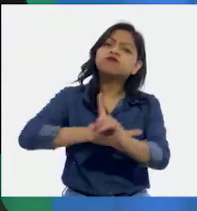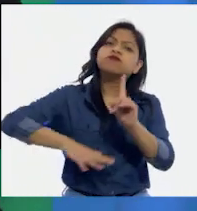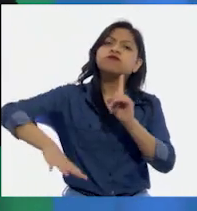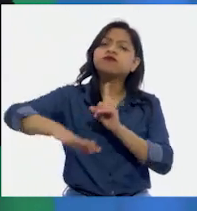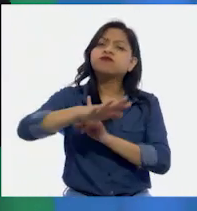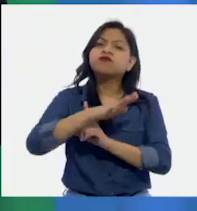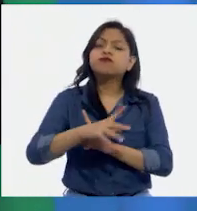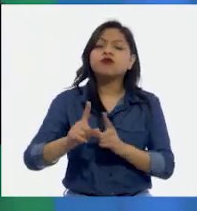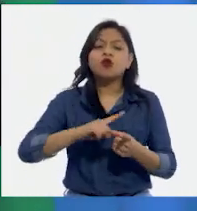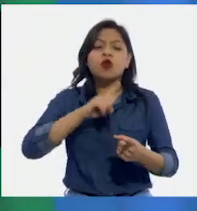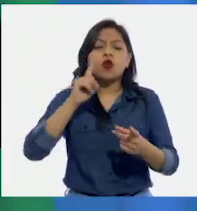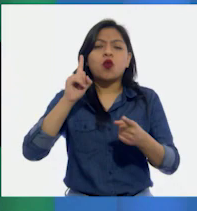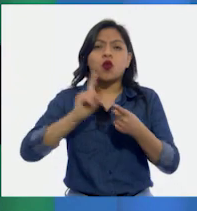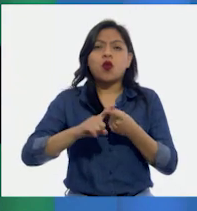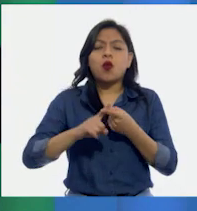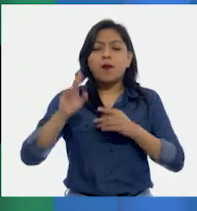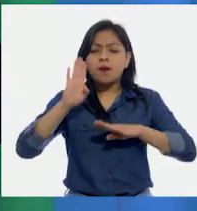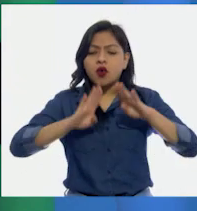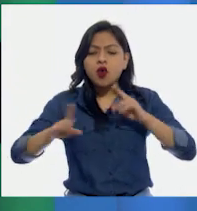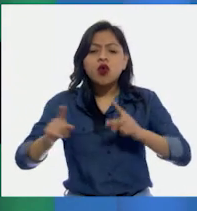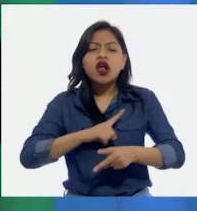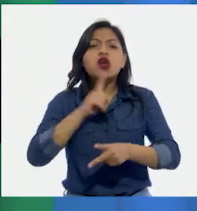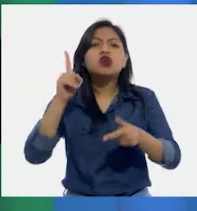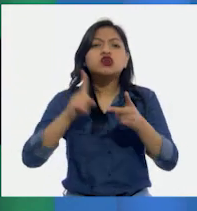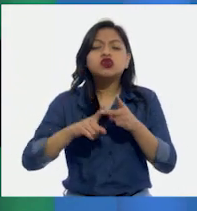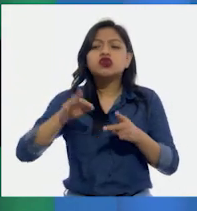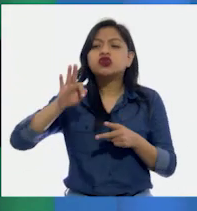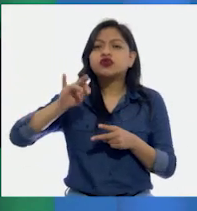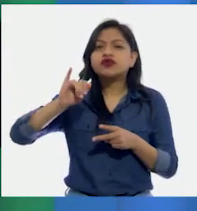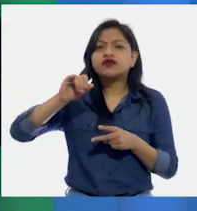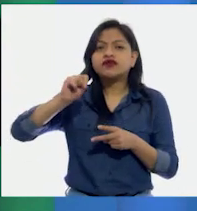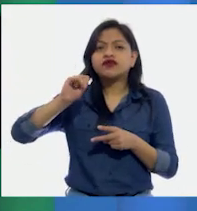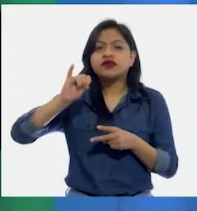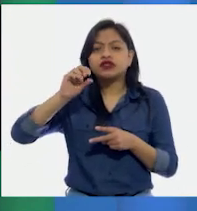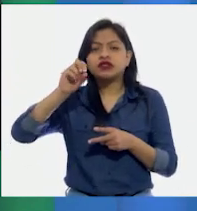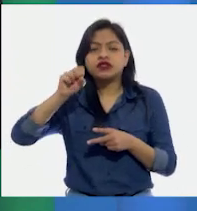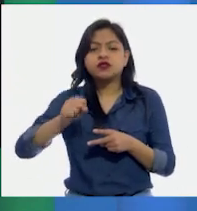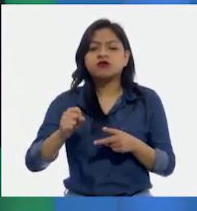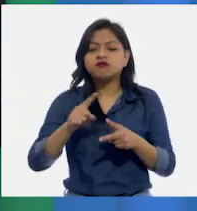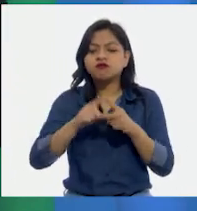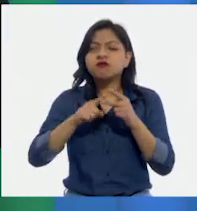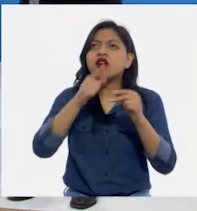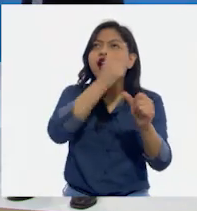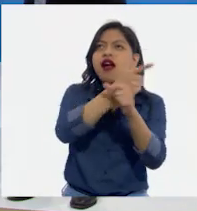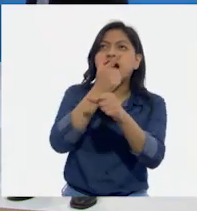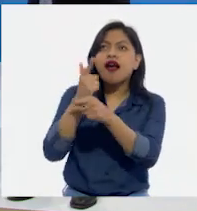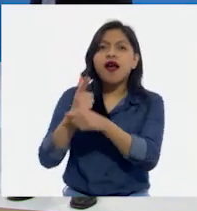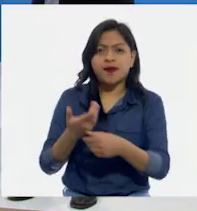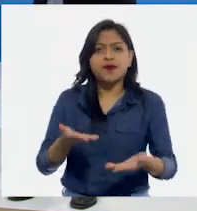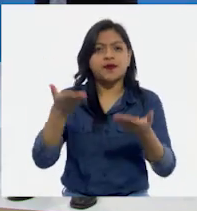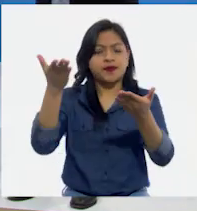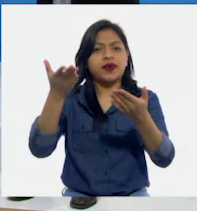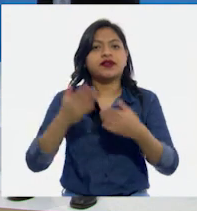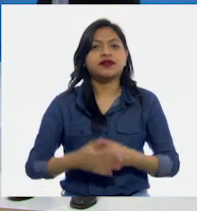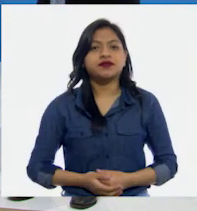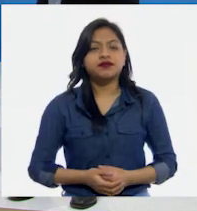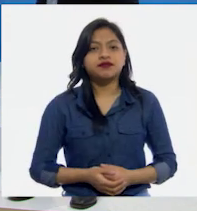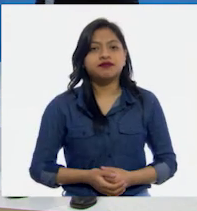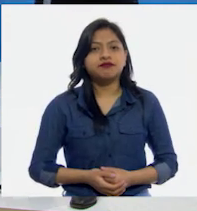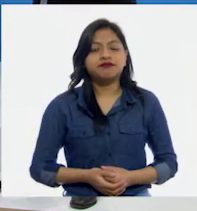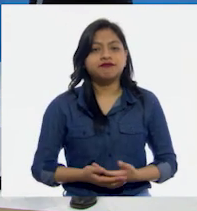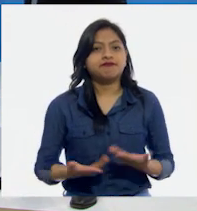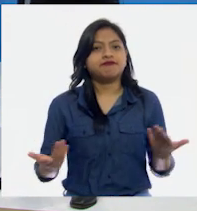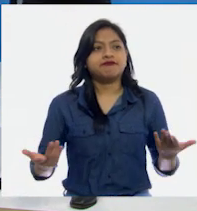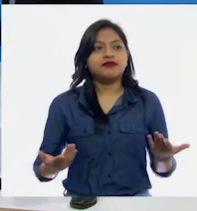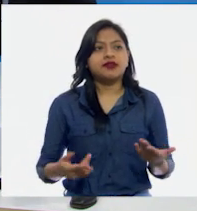factores físicos y los biológicos que están presentes en su entorno. Maestro, bueno, pues aquí